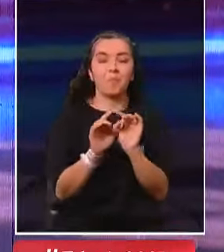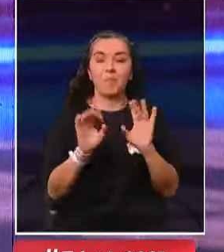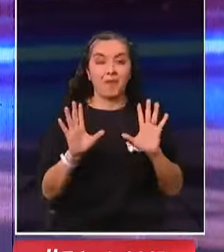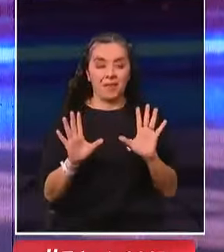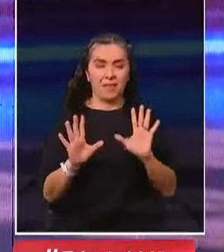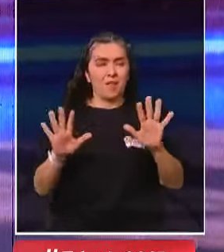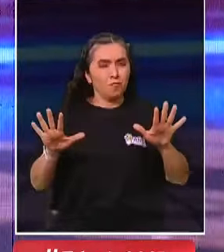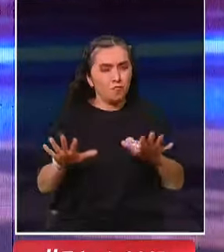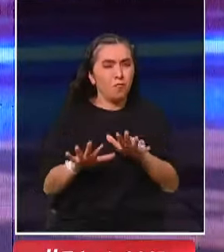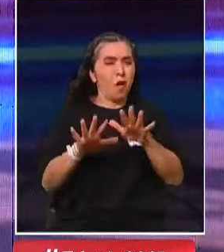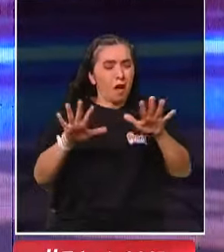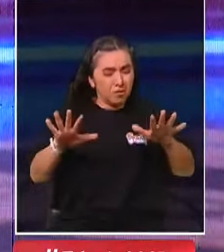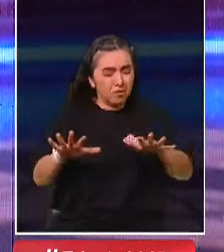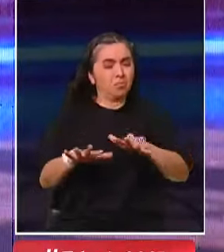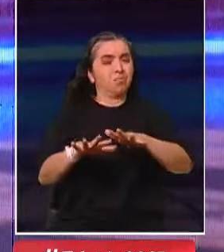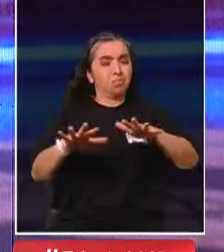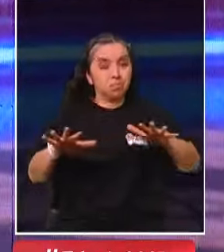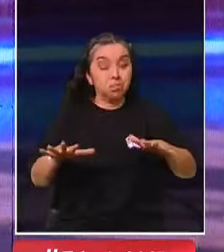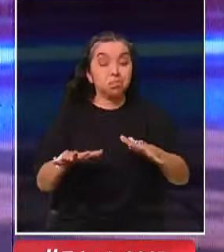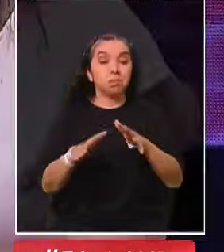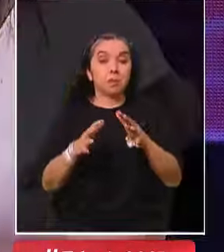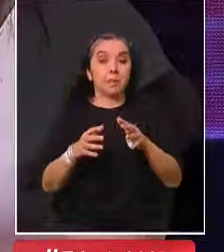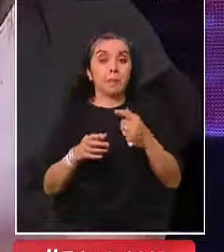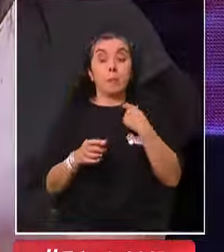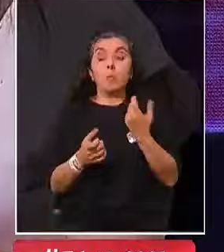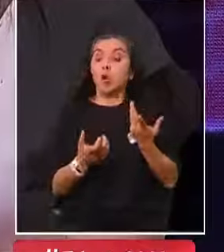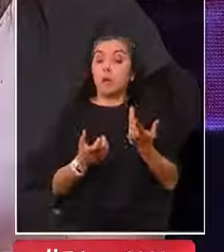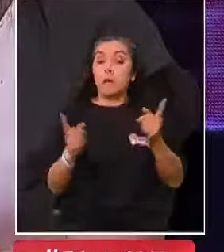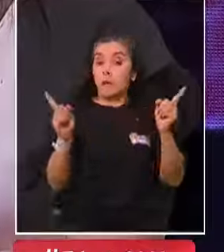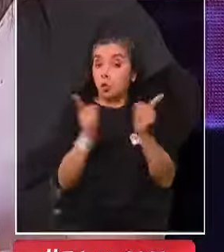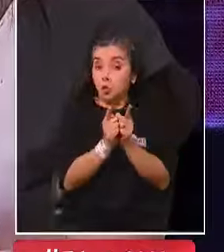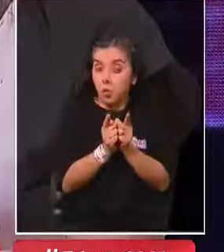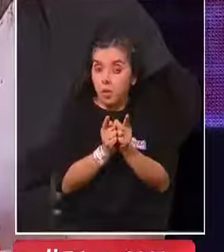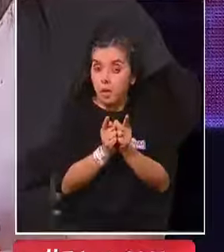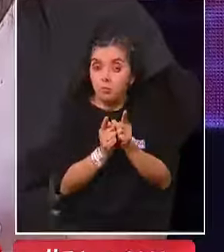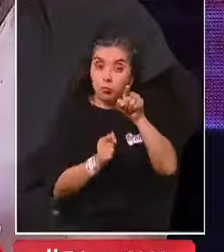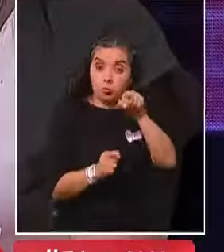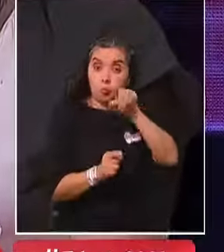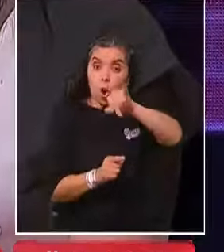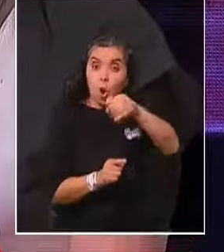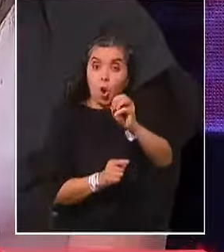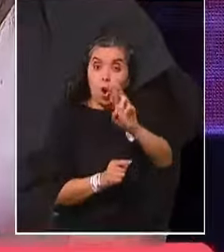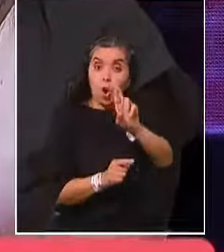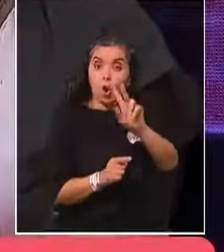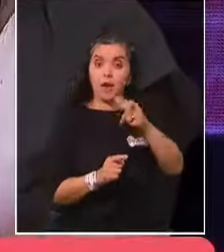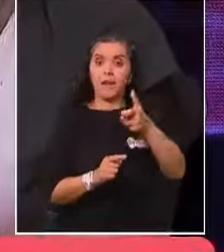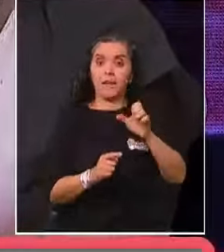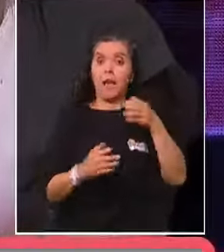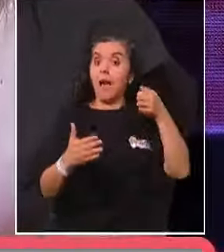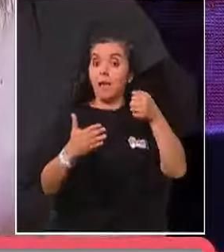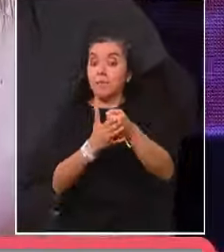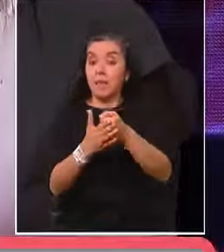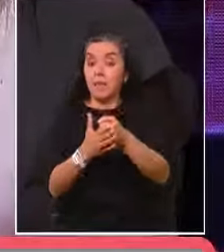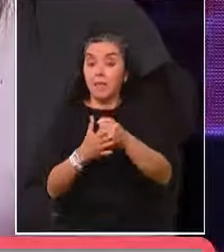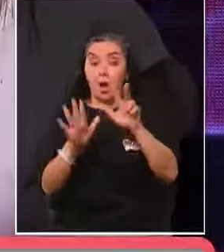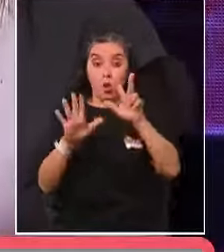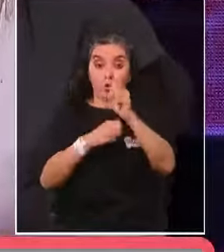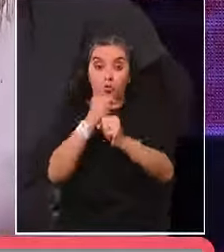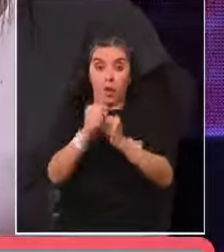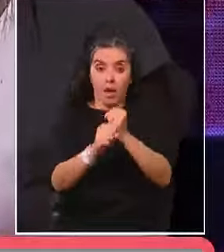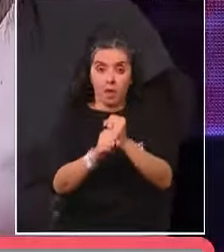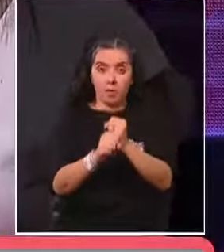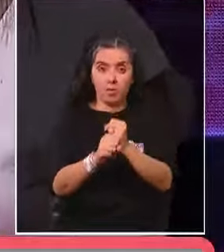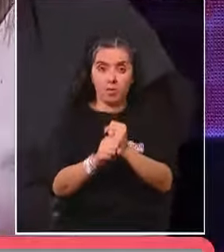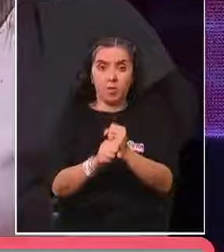con mucho esfuerzo. Porque resumiendo, Jorge tuvo un accidente a los ocho años, fue